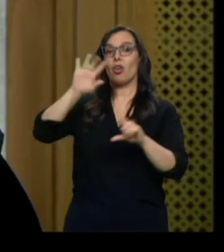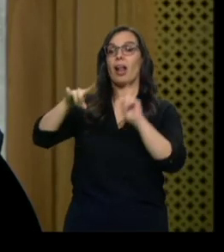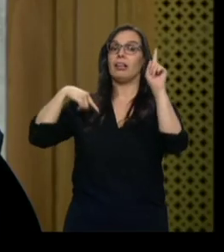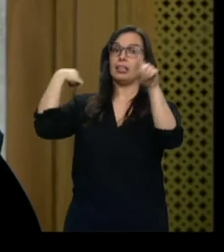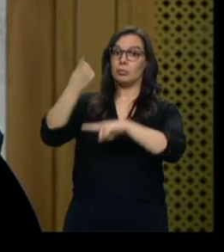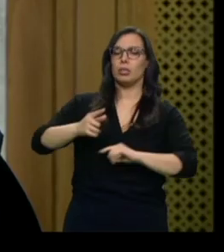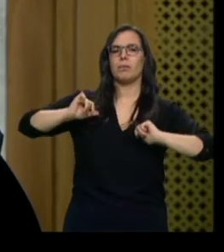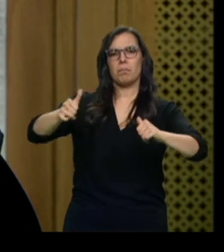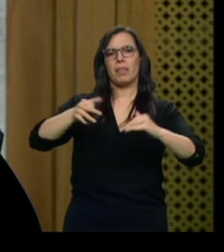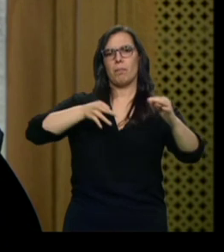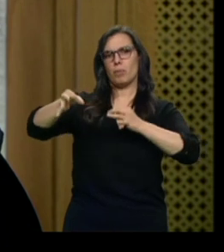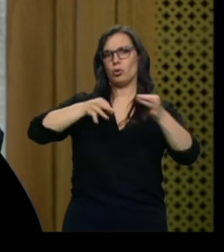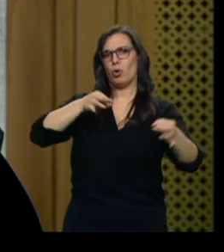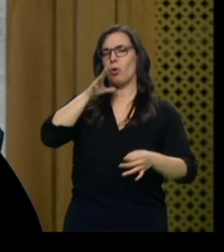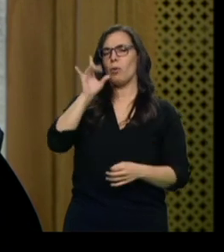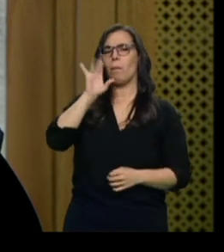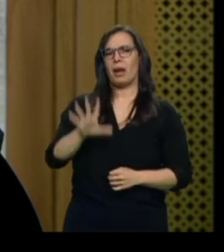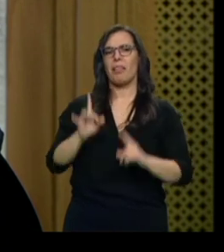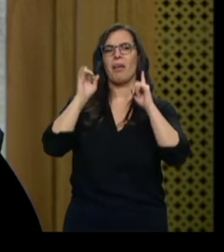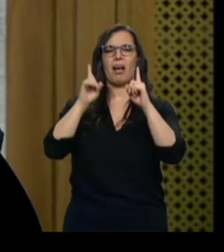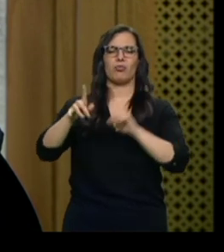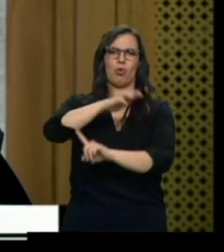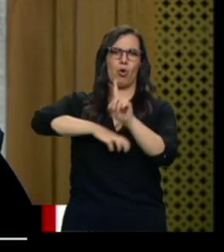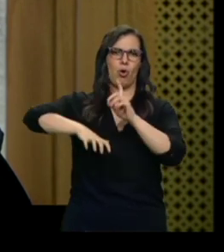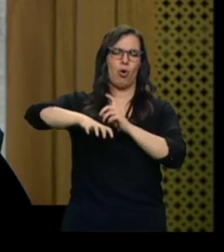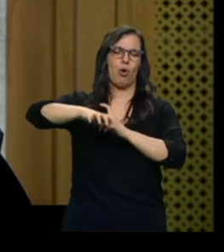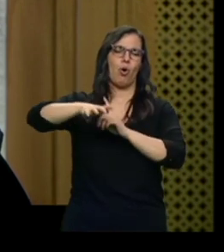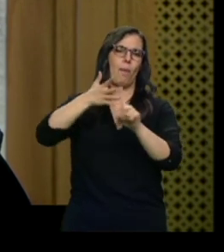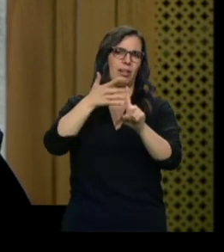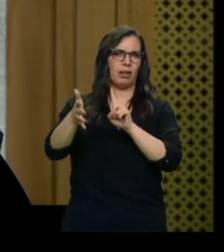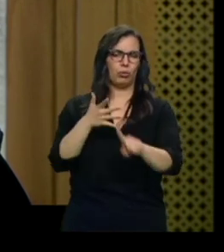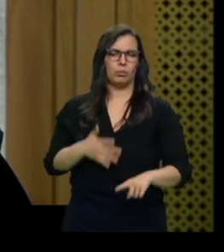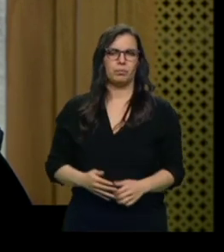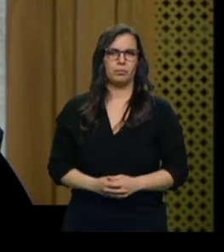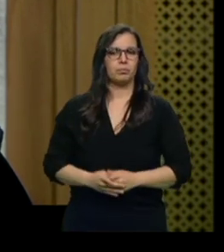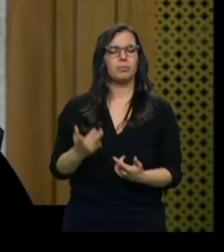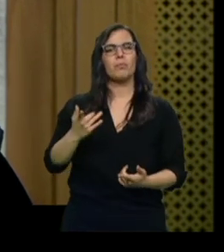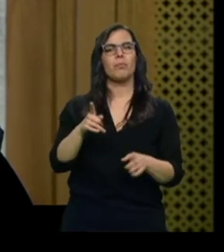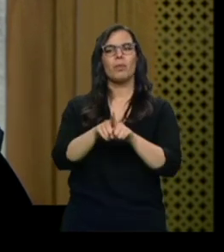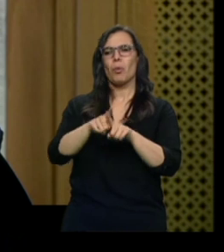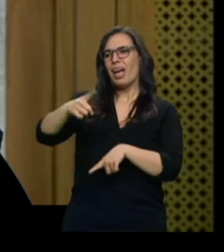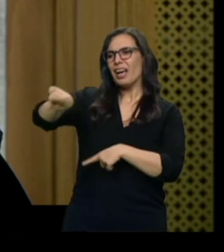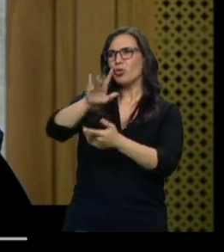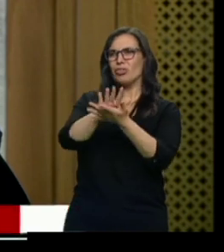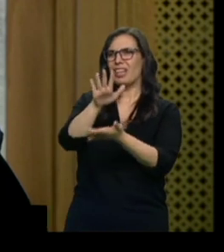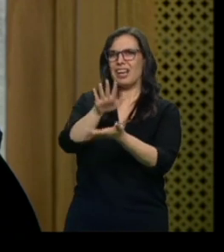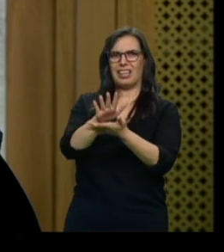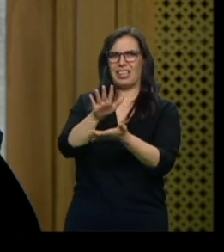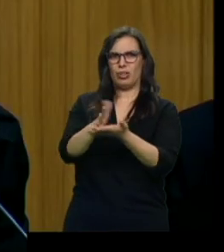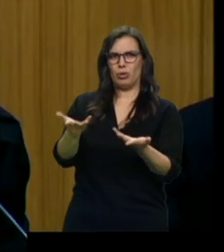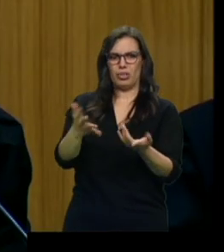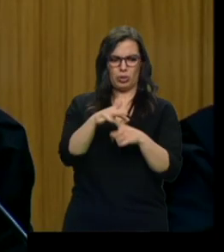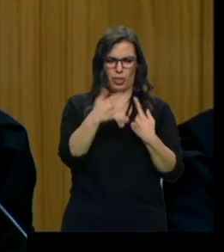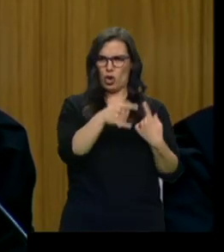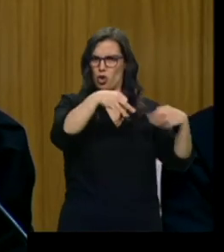activa el protocolo por posible caso de malos tratos. Había una tranquilidad no normal para lo que estaba